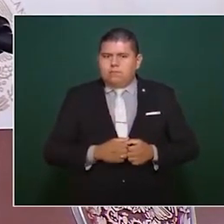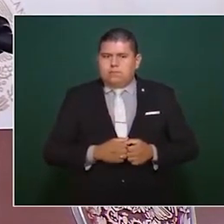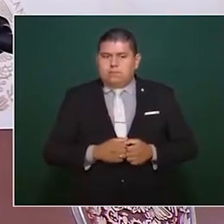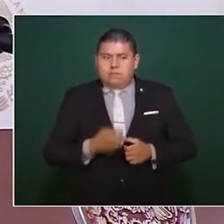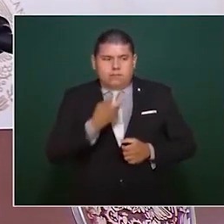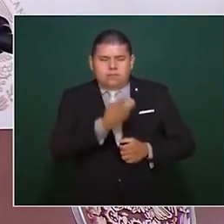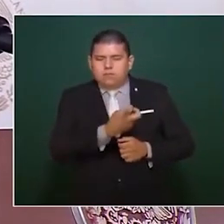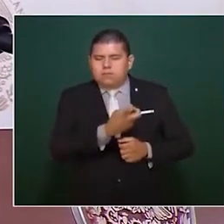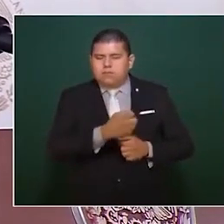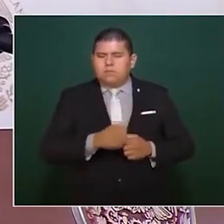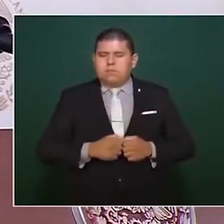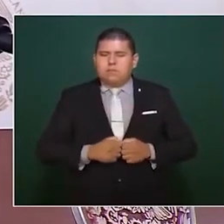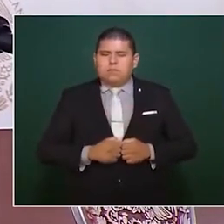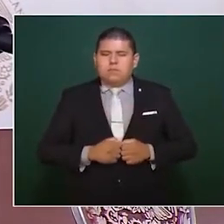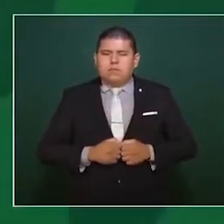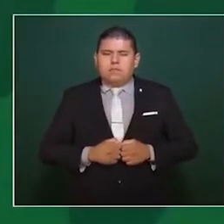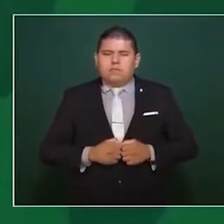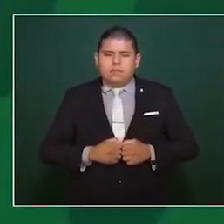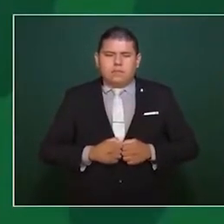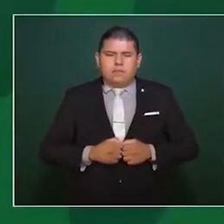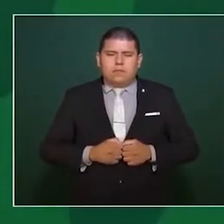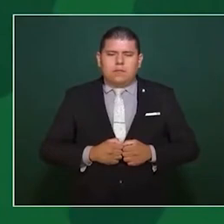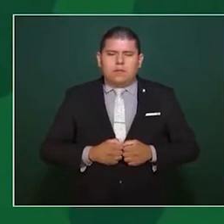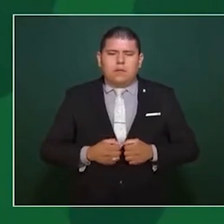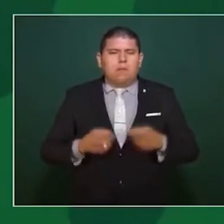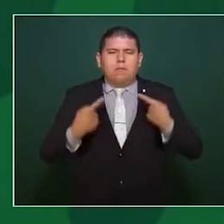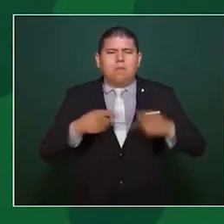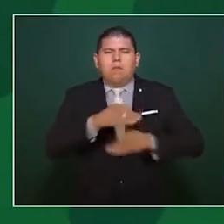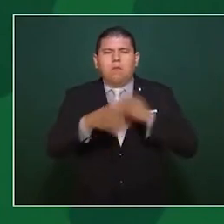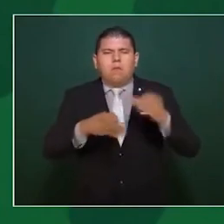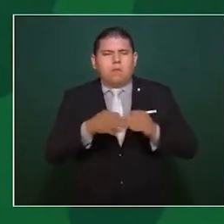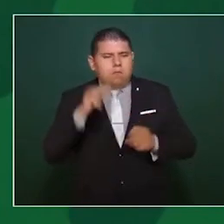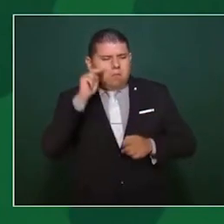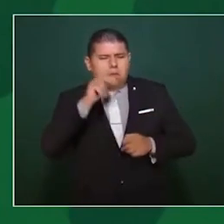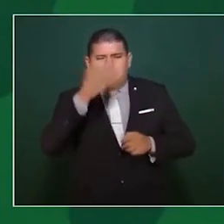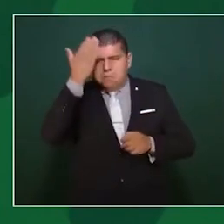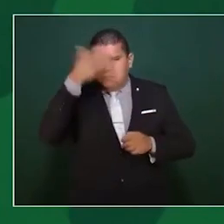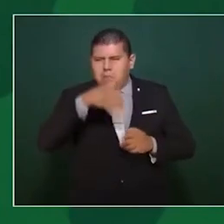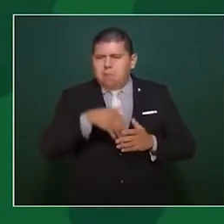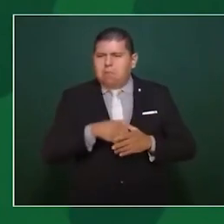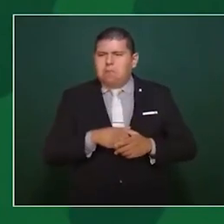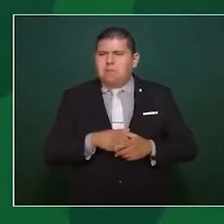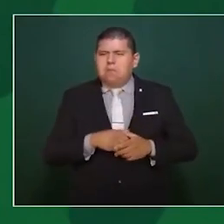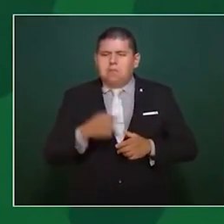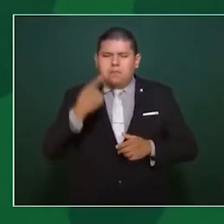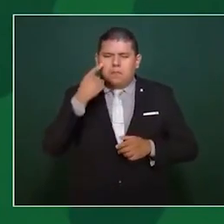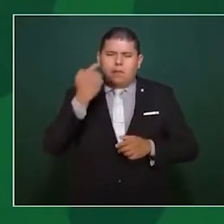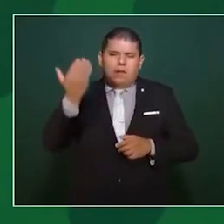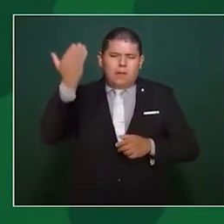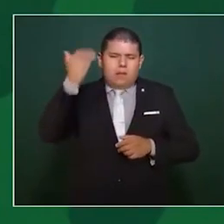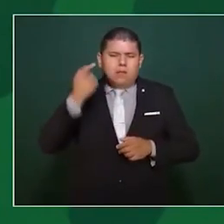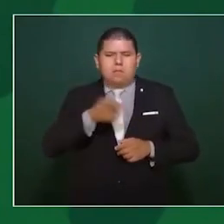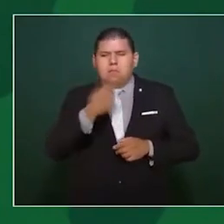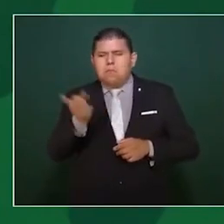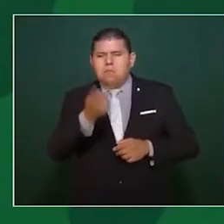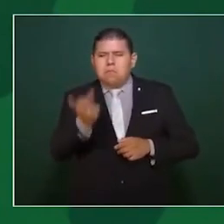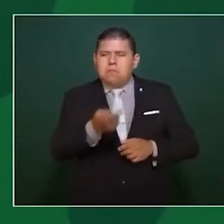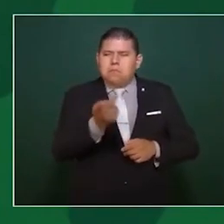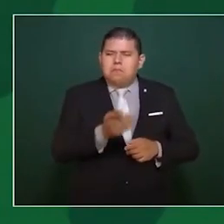Entonces, a todos les consta de que en las encuestas, hasta